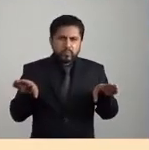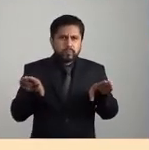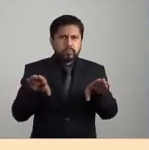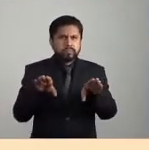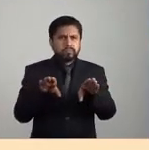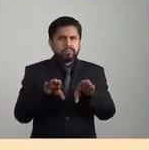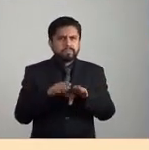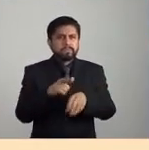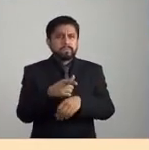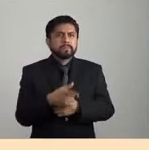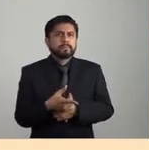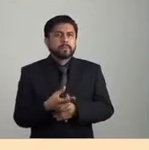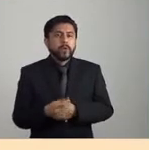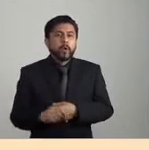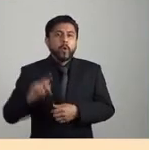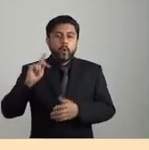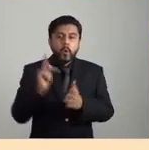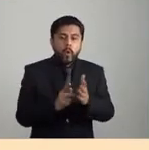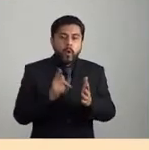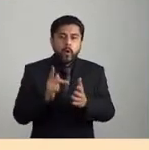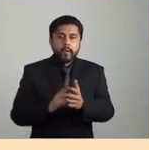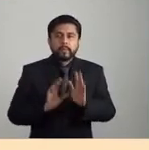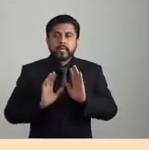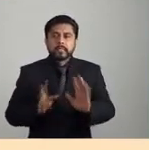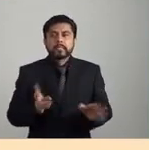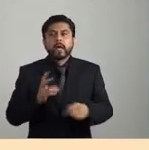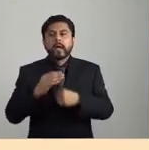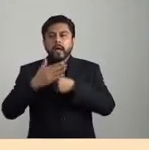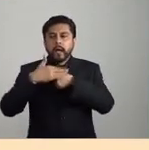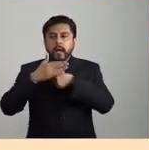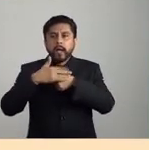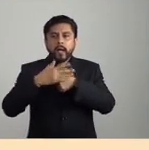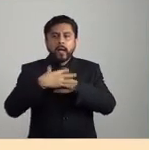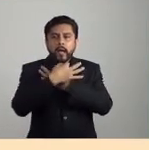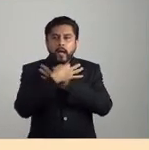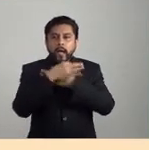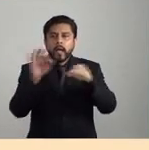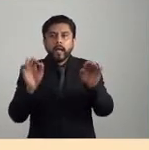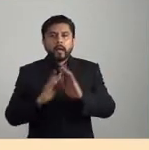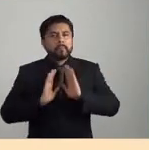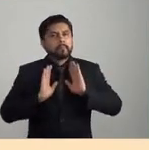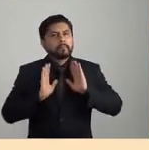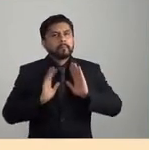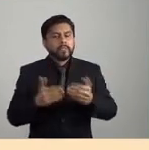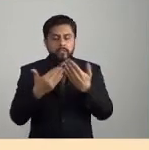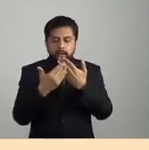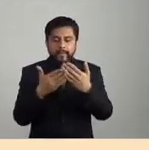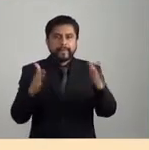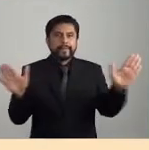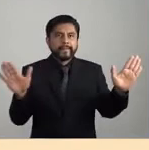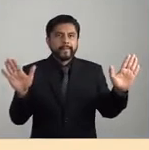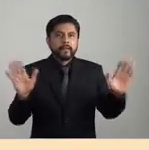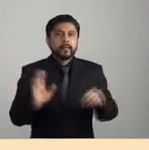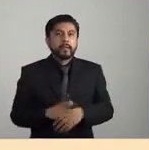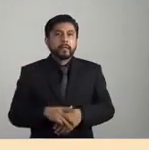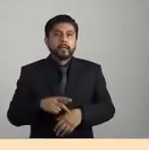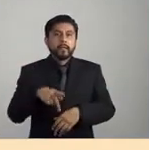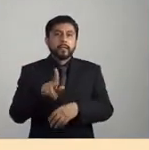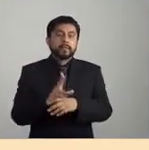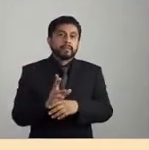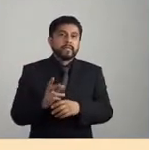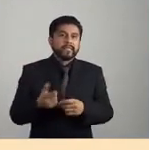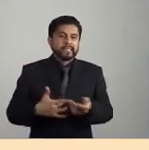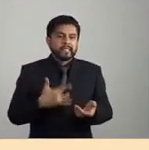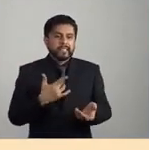llamados de regreso a la normalidad son como llamados, ¿no?, que se imponen, que se hacen